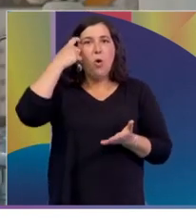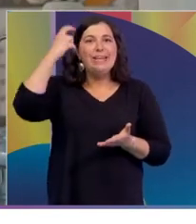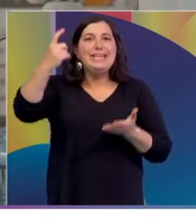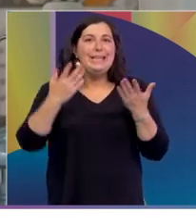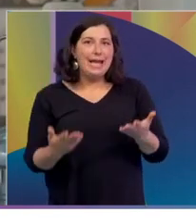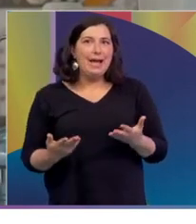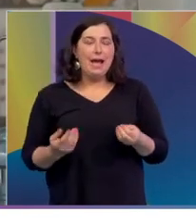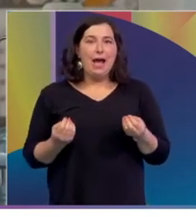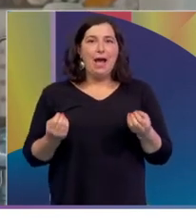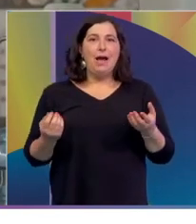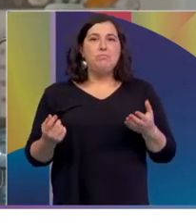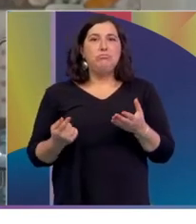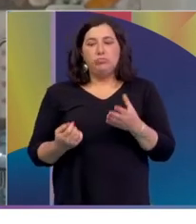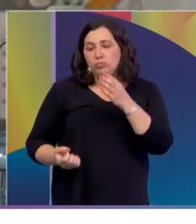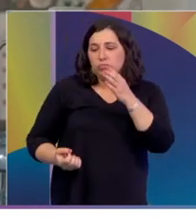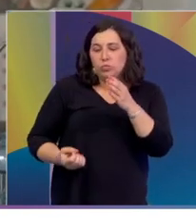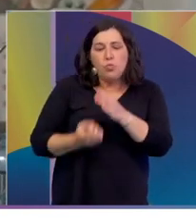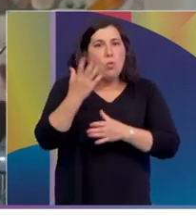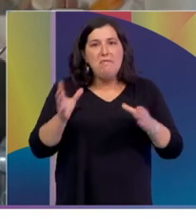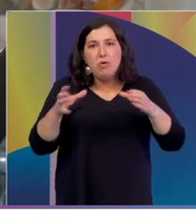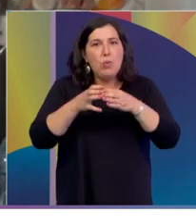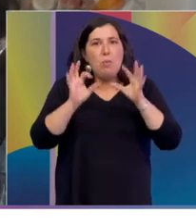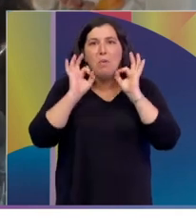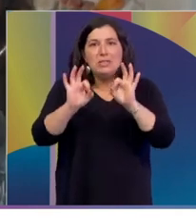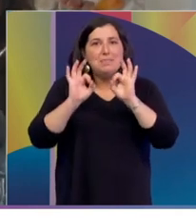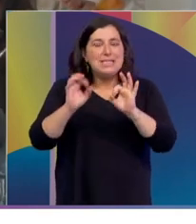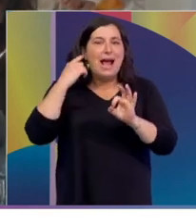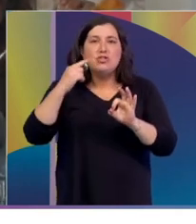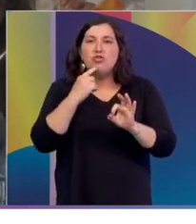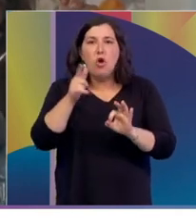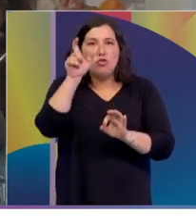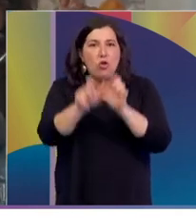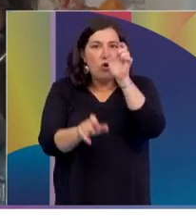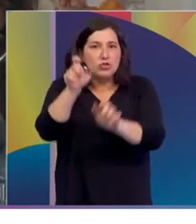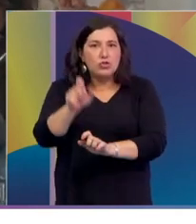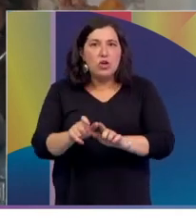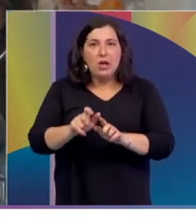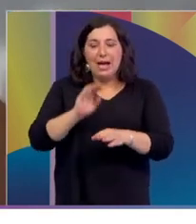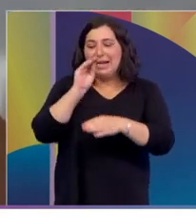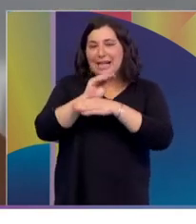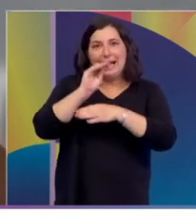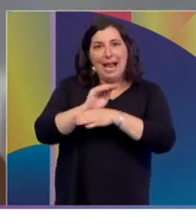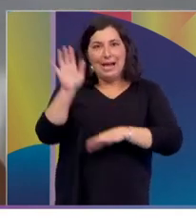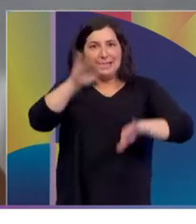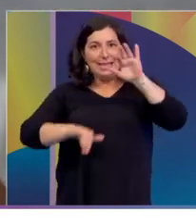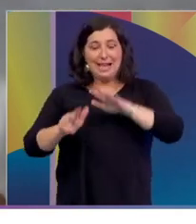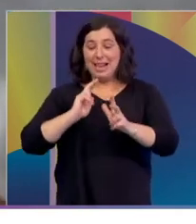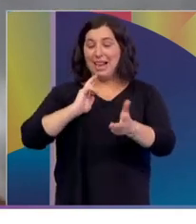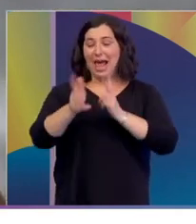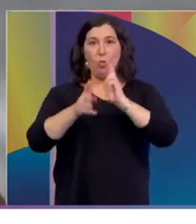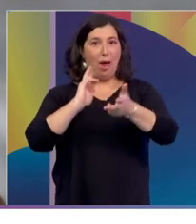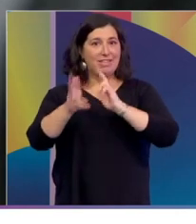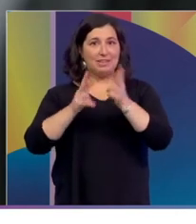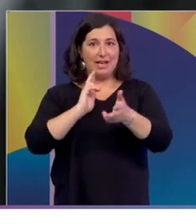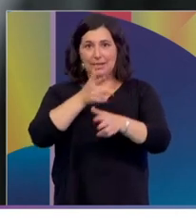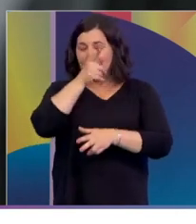formar un grupo específico para personas sordas donde las clases se dictaran en lengua de señas, que es la lengua natural de la persona